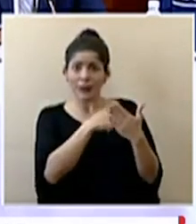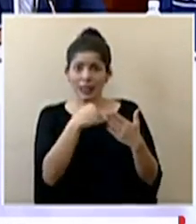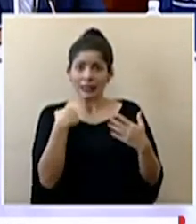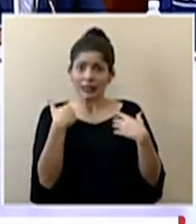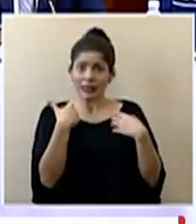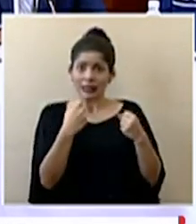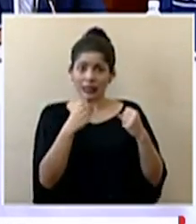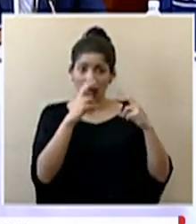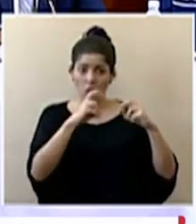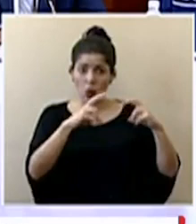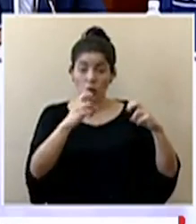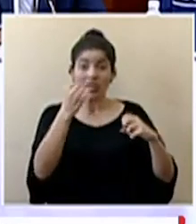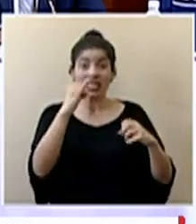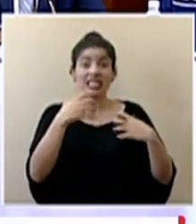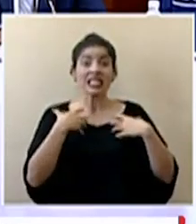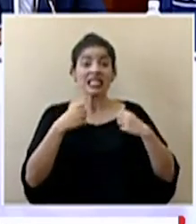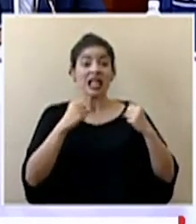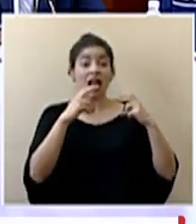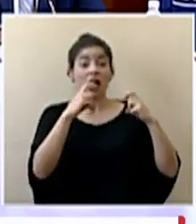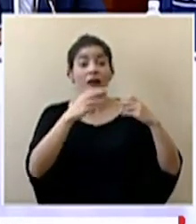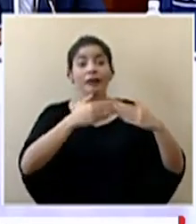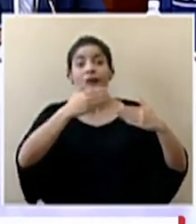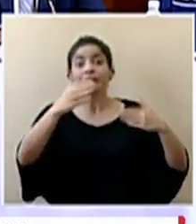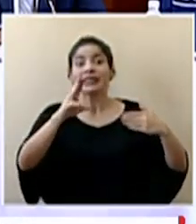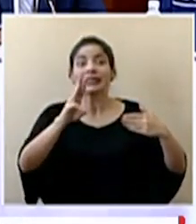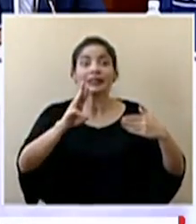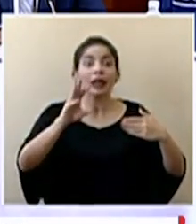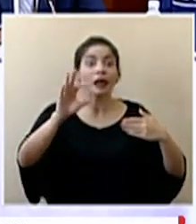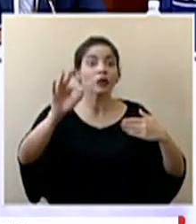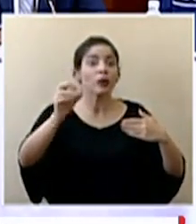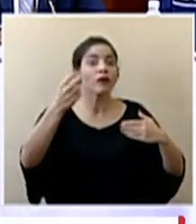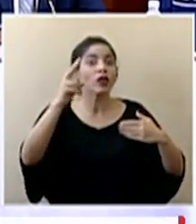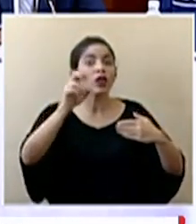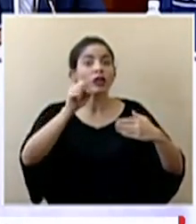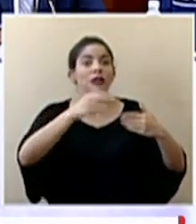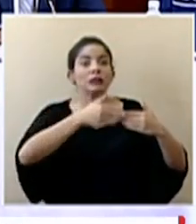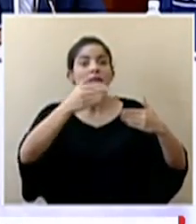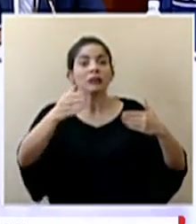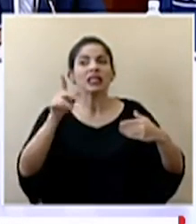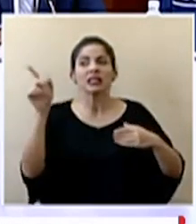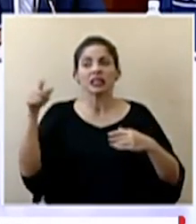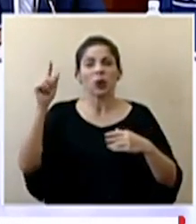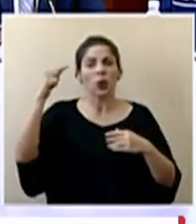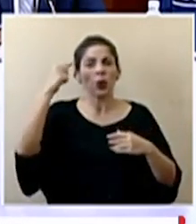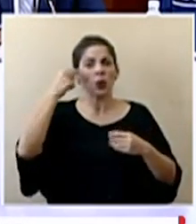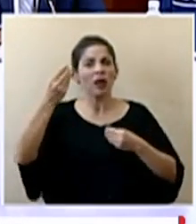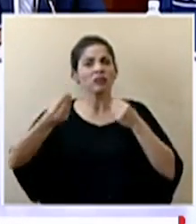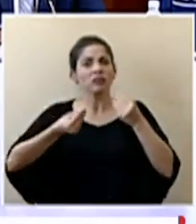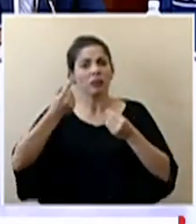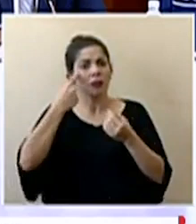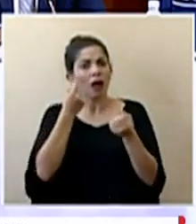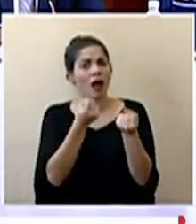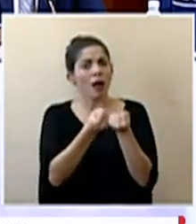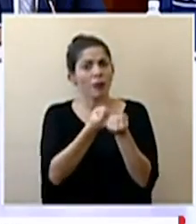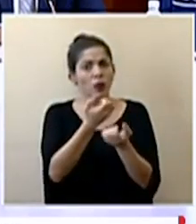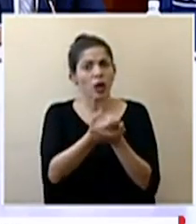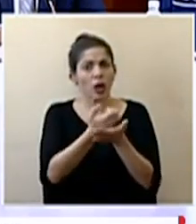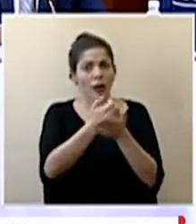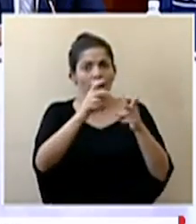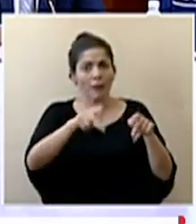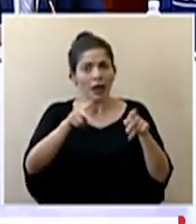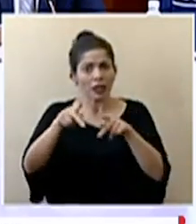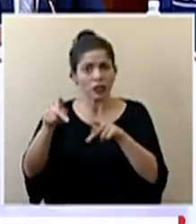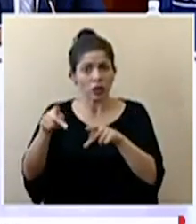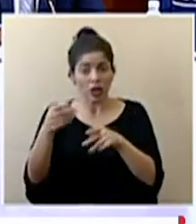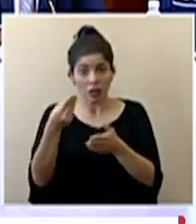salud si las proyecciones de salud van hasta 6, 9 o 12 meses ¿cuál es el plan del ejecutivo para respaldar económicamente a la población mantener